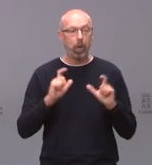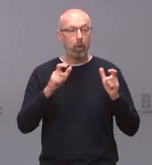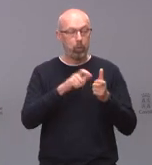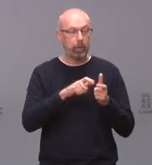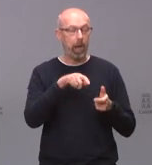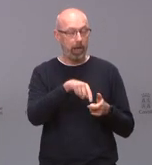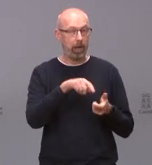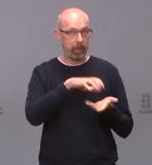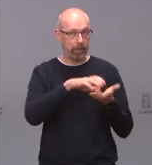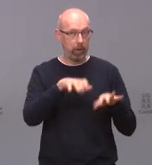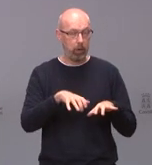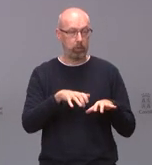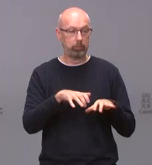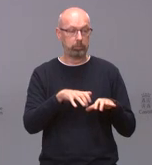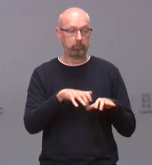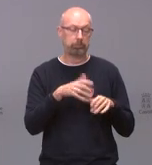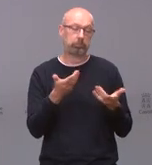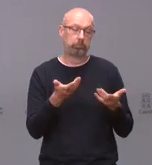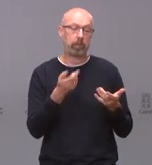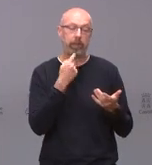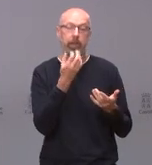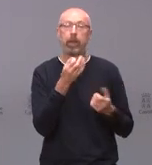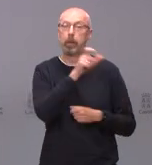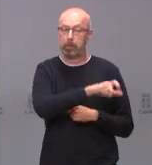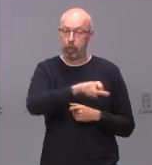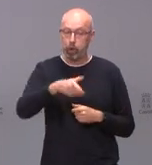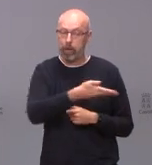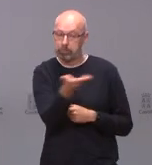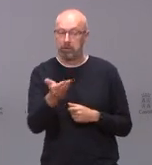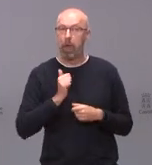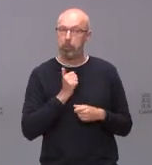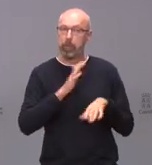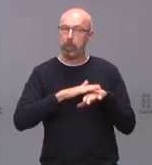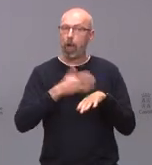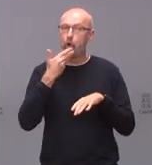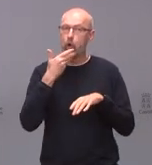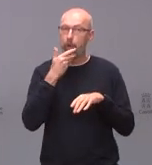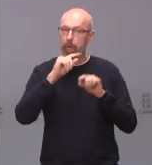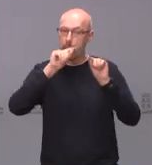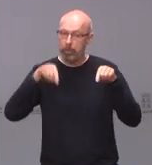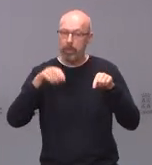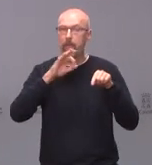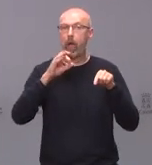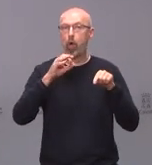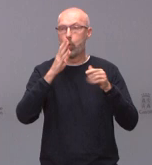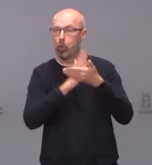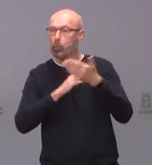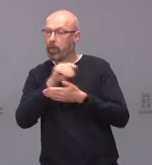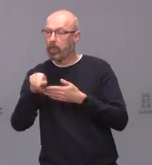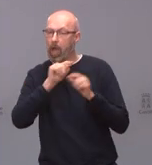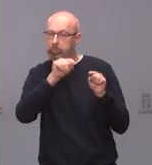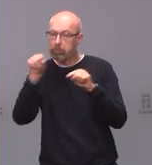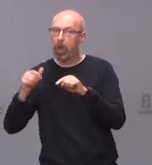para conocer su provincia, para conocer su comunidad no es una mala cosa. De hecho,